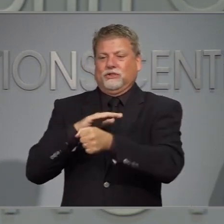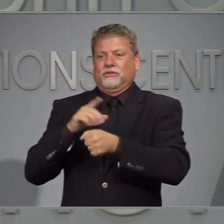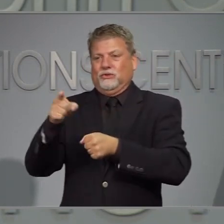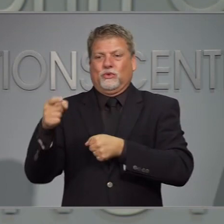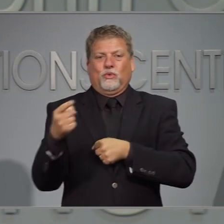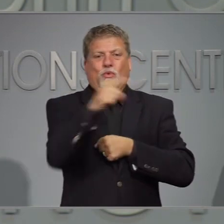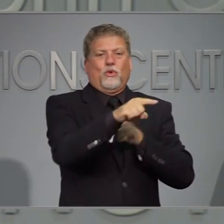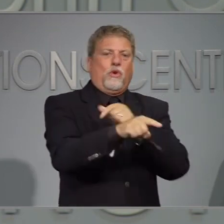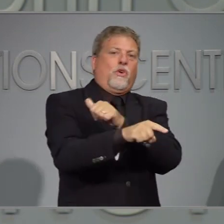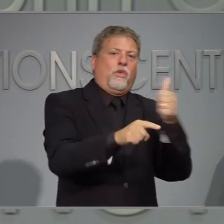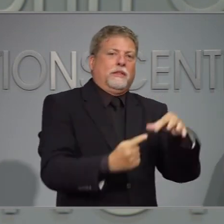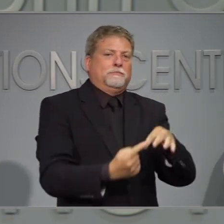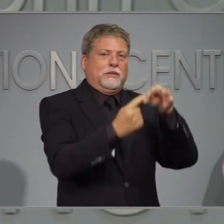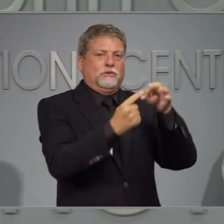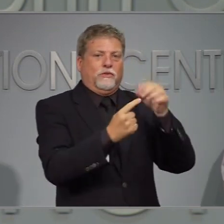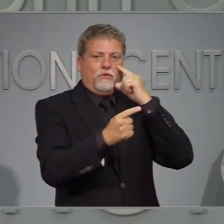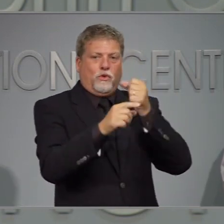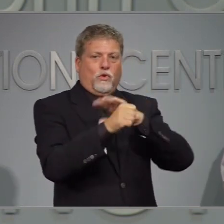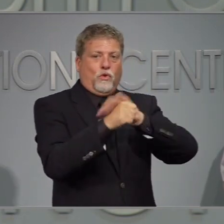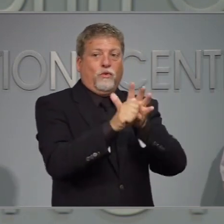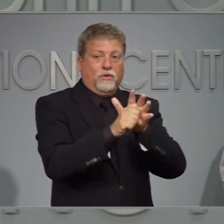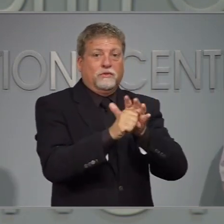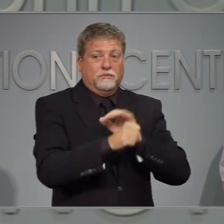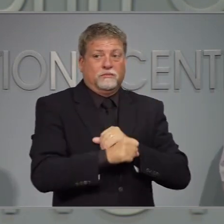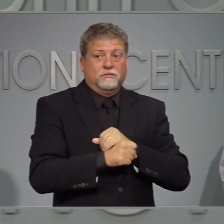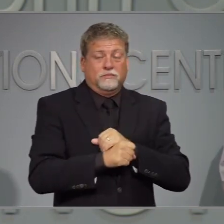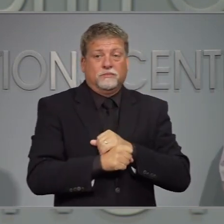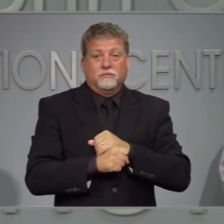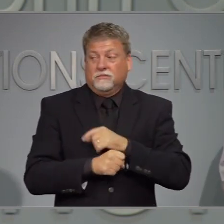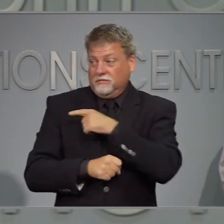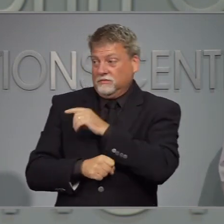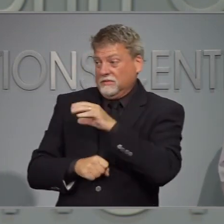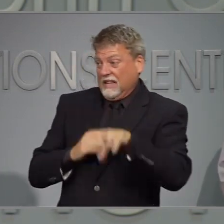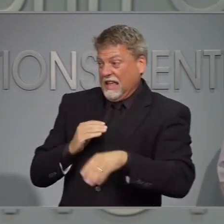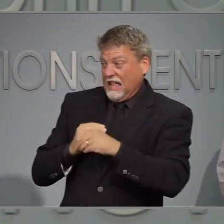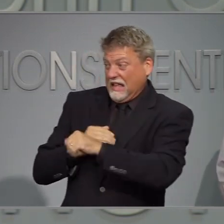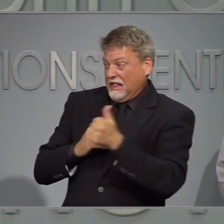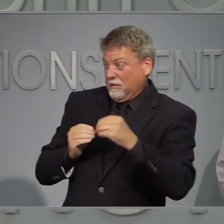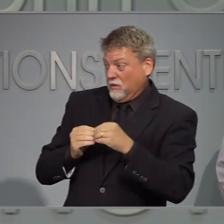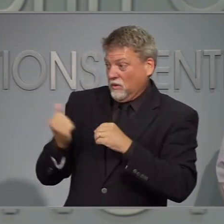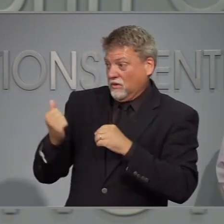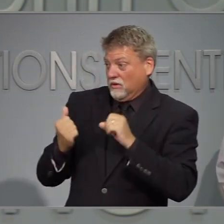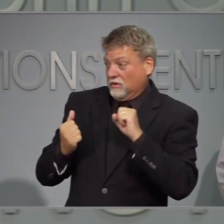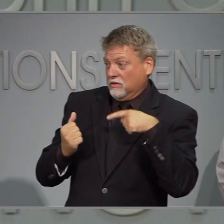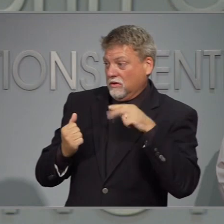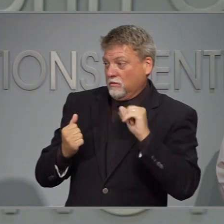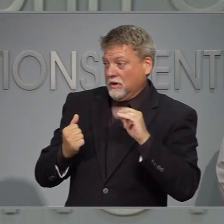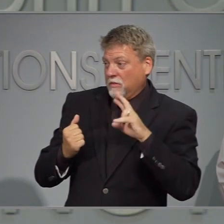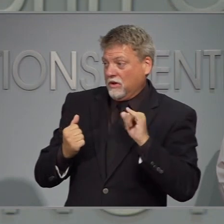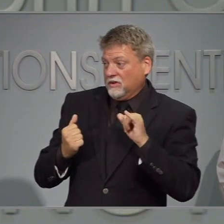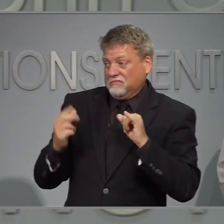clínica o a otro hotel y no tiene ni nada que agregar. La siguiente.